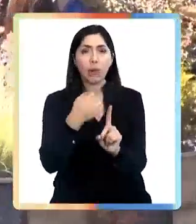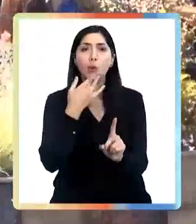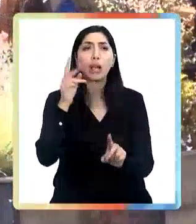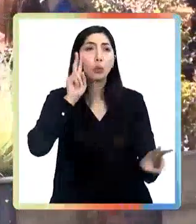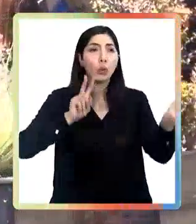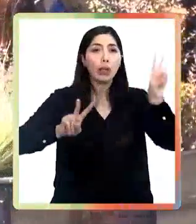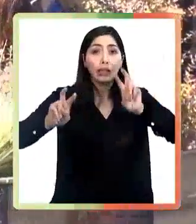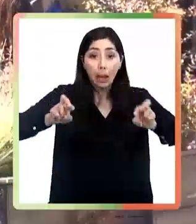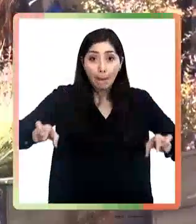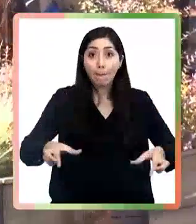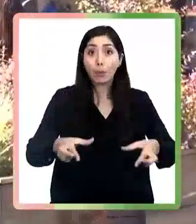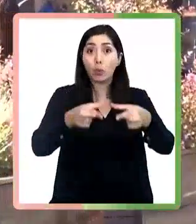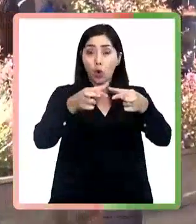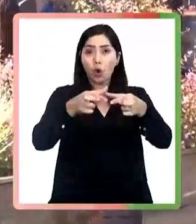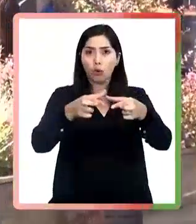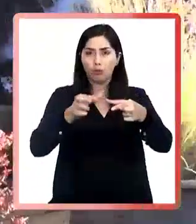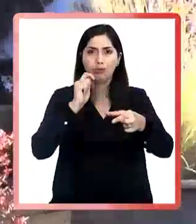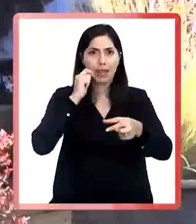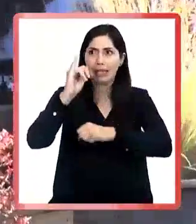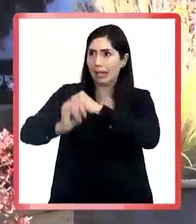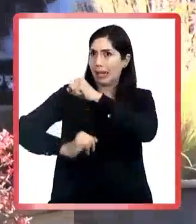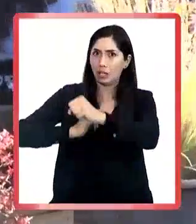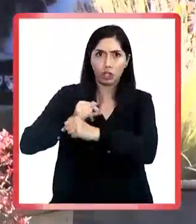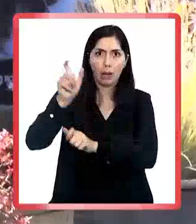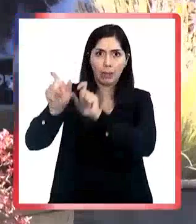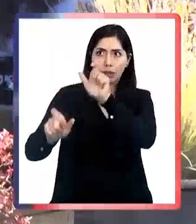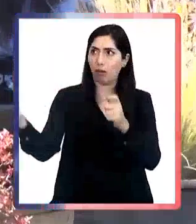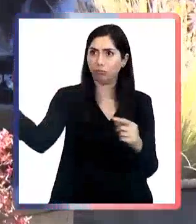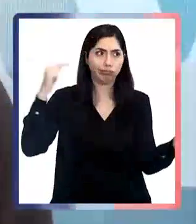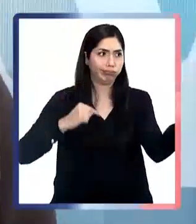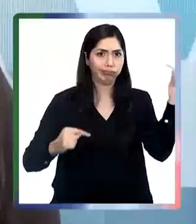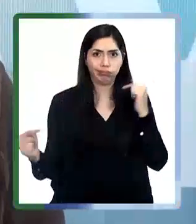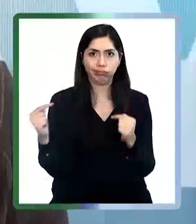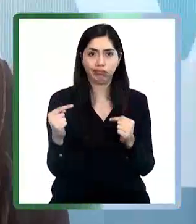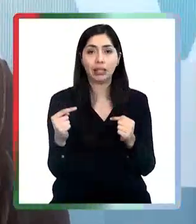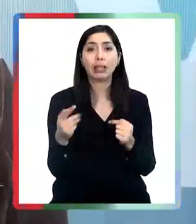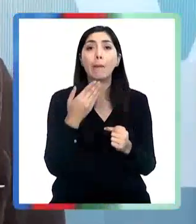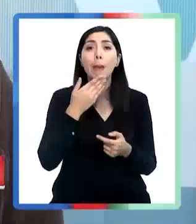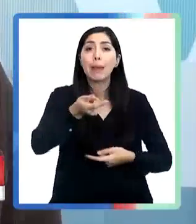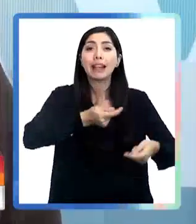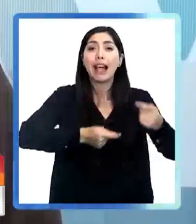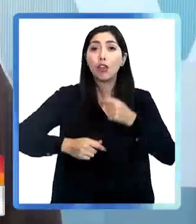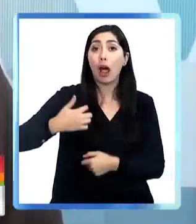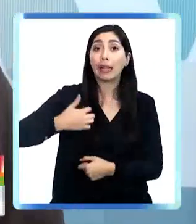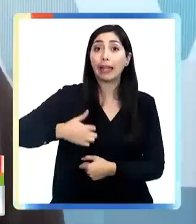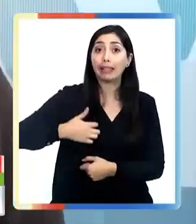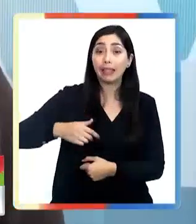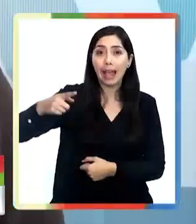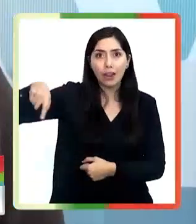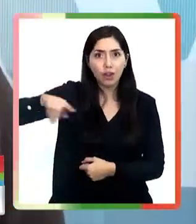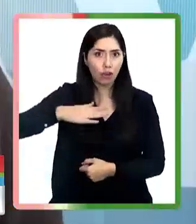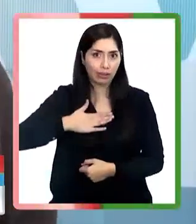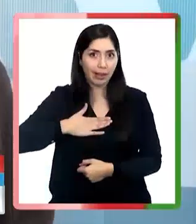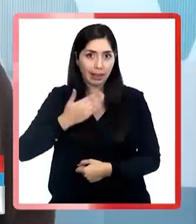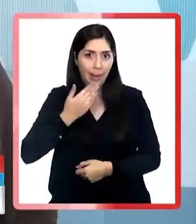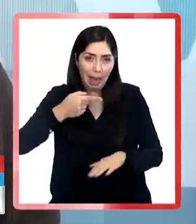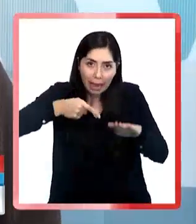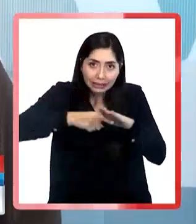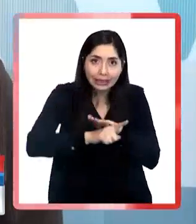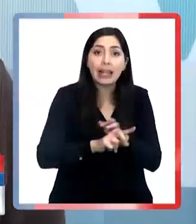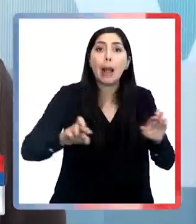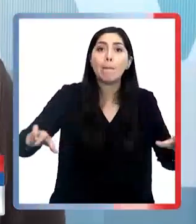turística de Pucón trasciende internacionalmente y el mercado argentino está deseoso a poder acceder a Pucón,